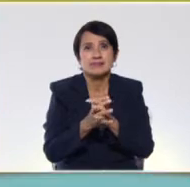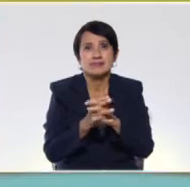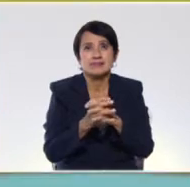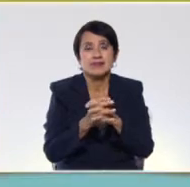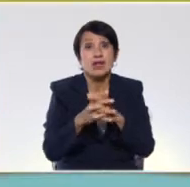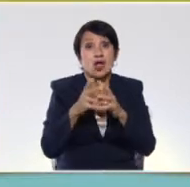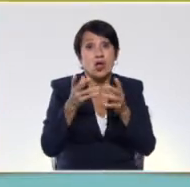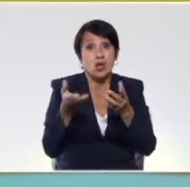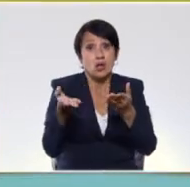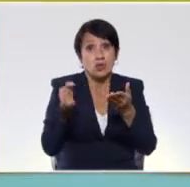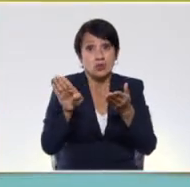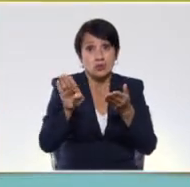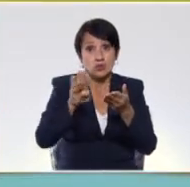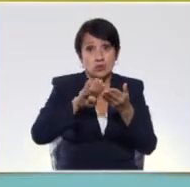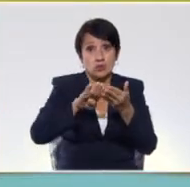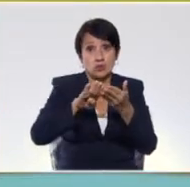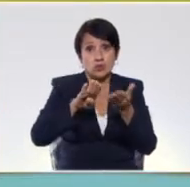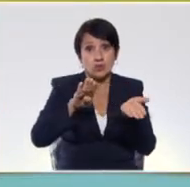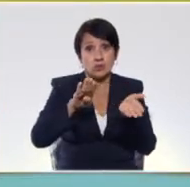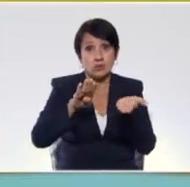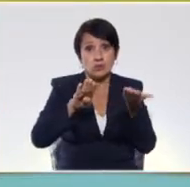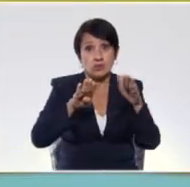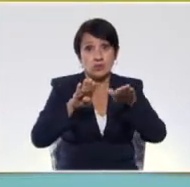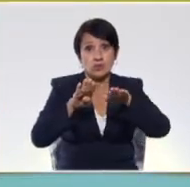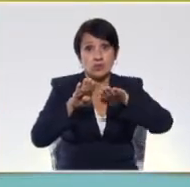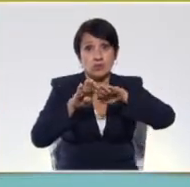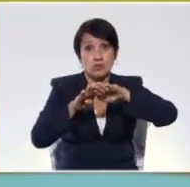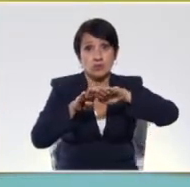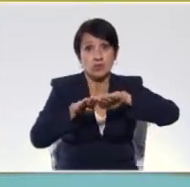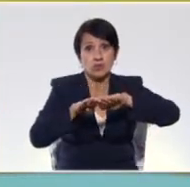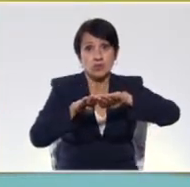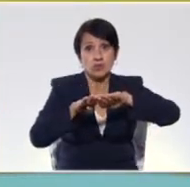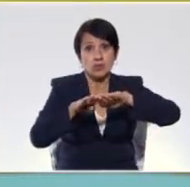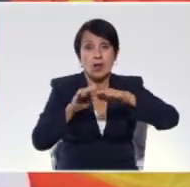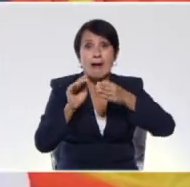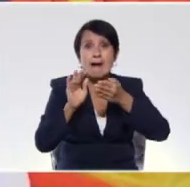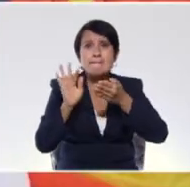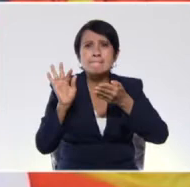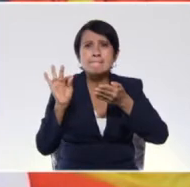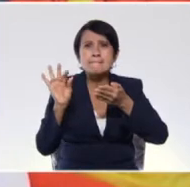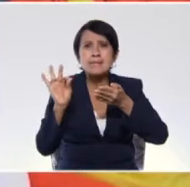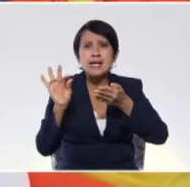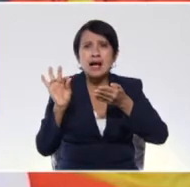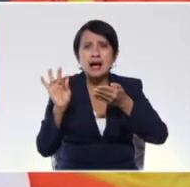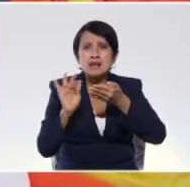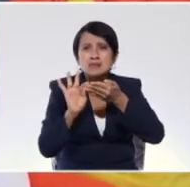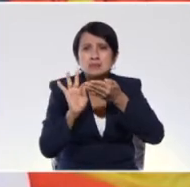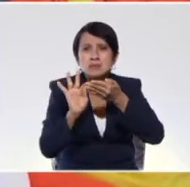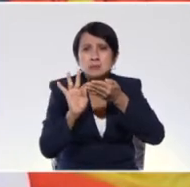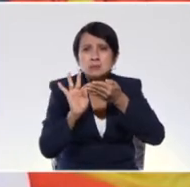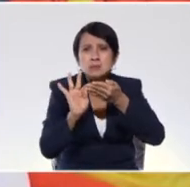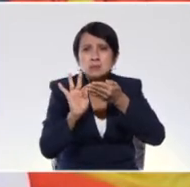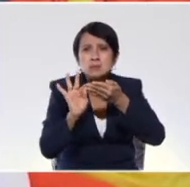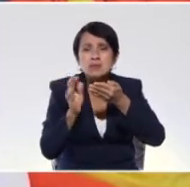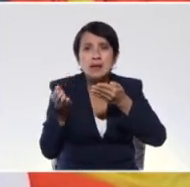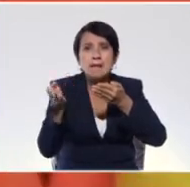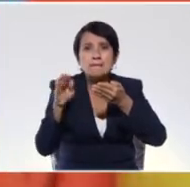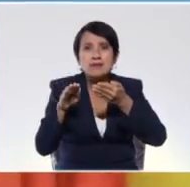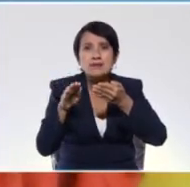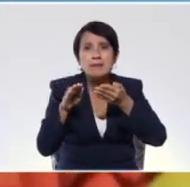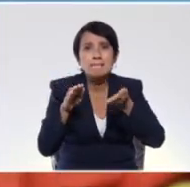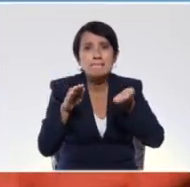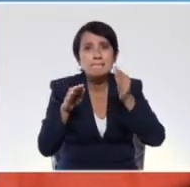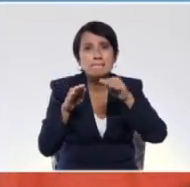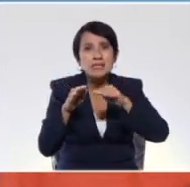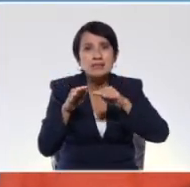doblas para acá y le colocas un puntico de pegamento. Doblas para este lado y aquí